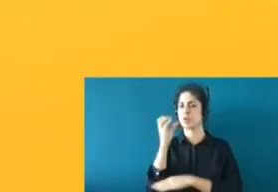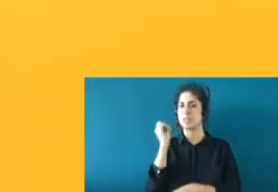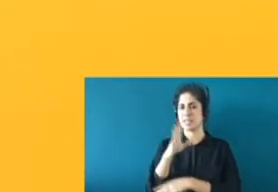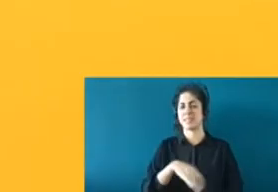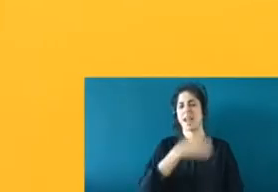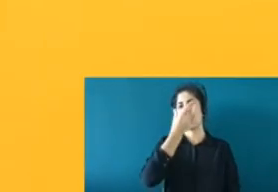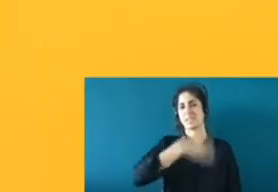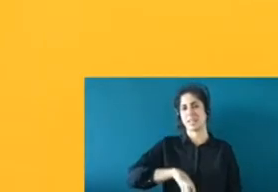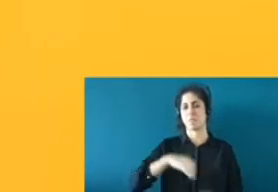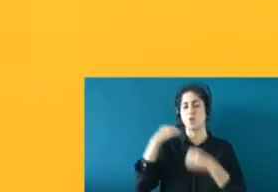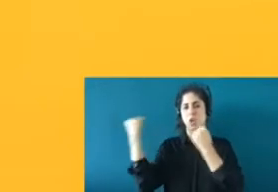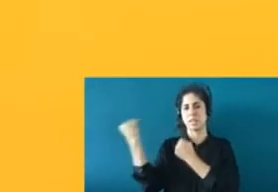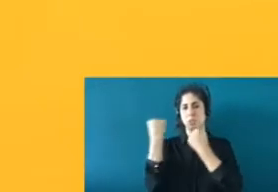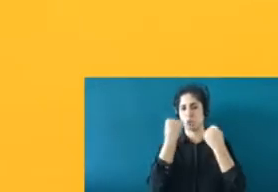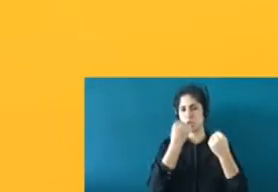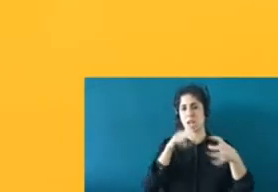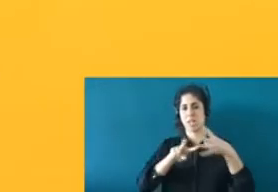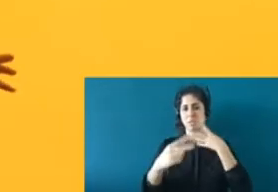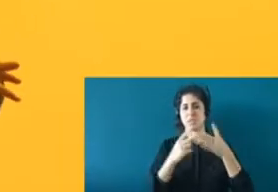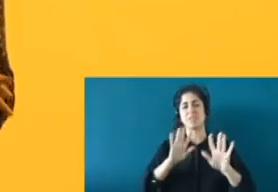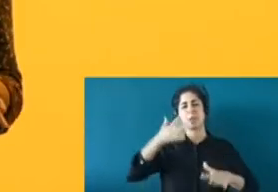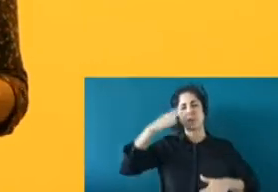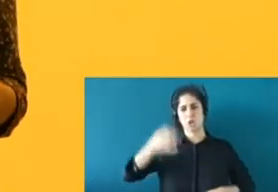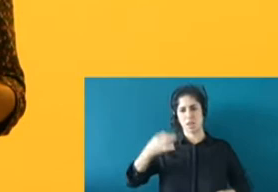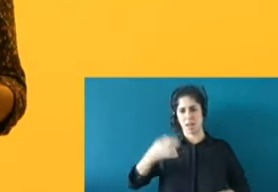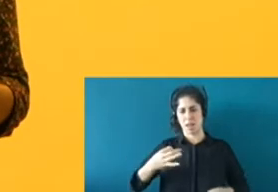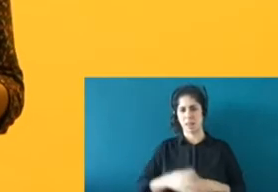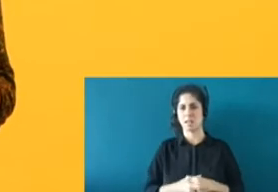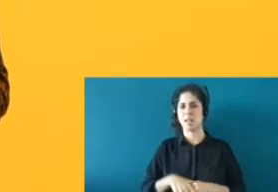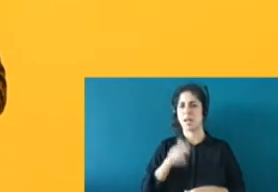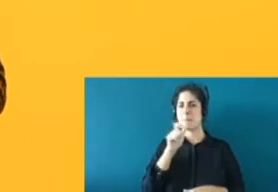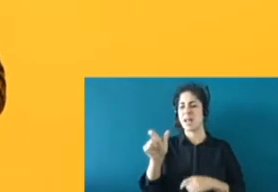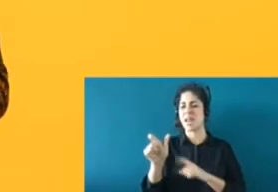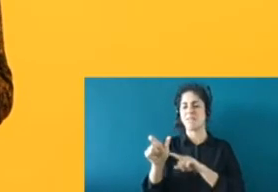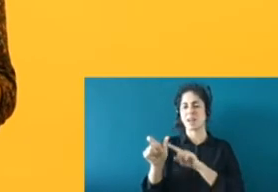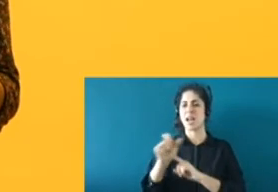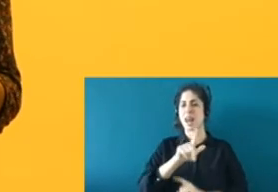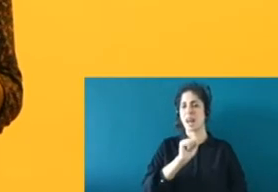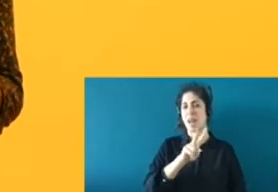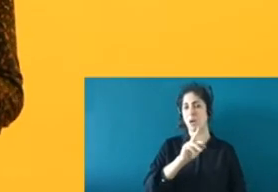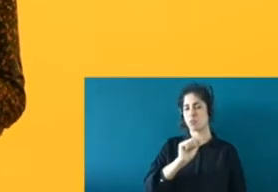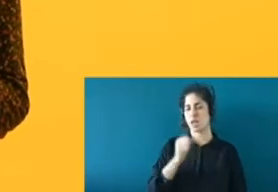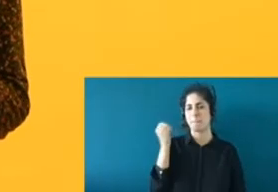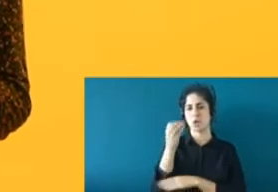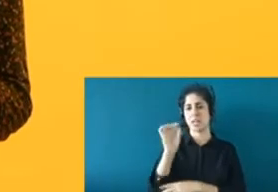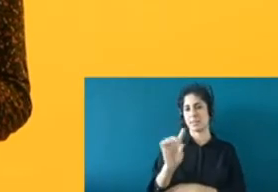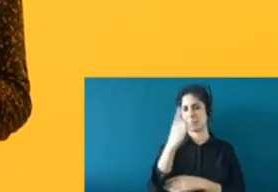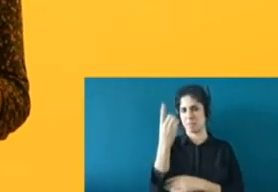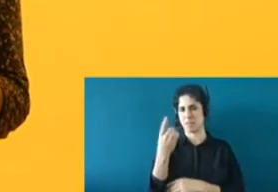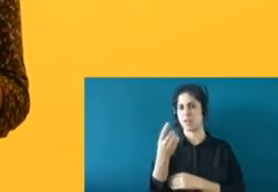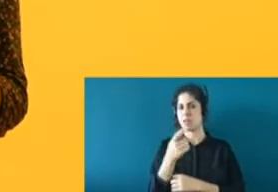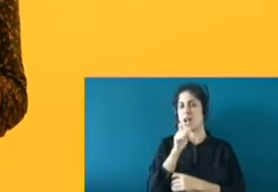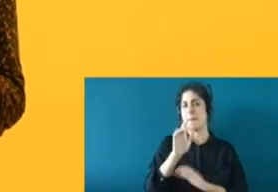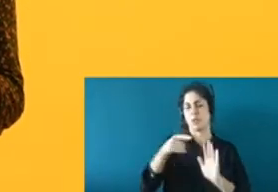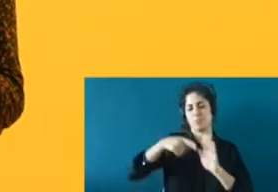pero real. Es una palabra que mencionó, pero la que no profundizó Laura, la primera ponente, el racismo institucional. Les